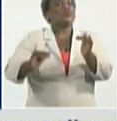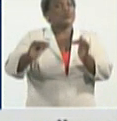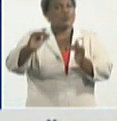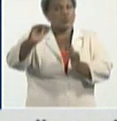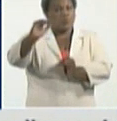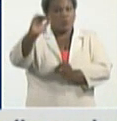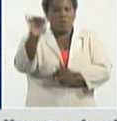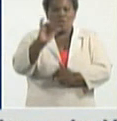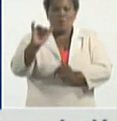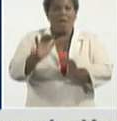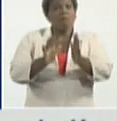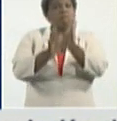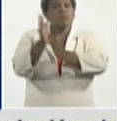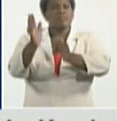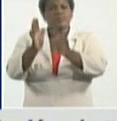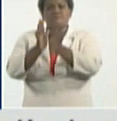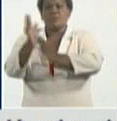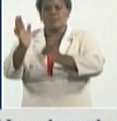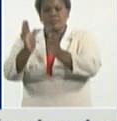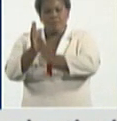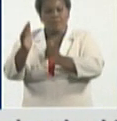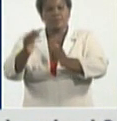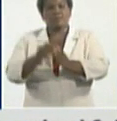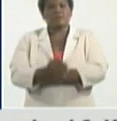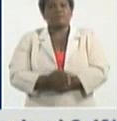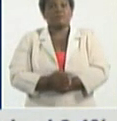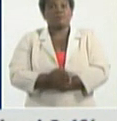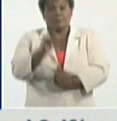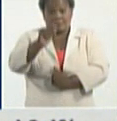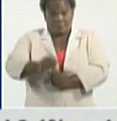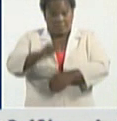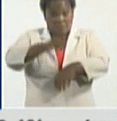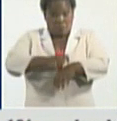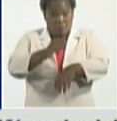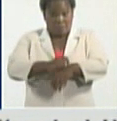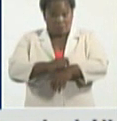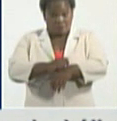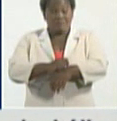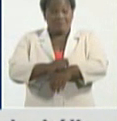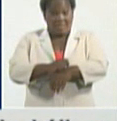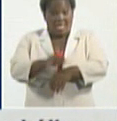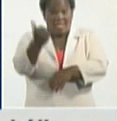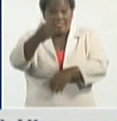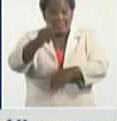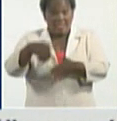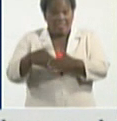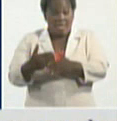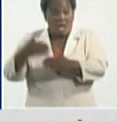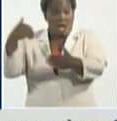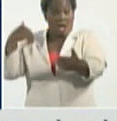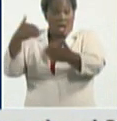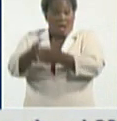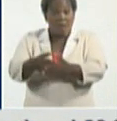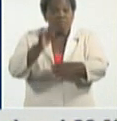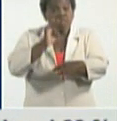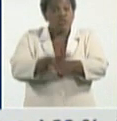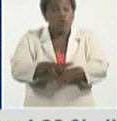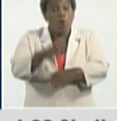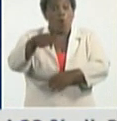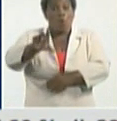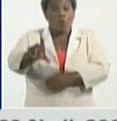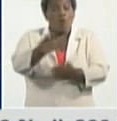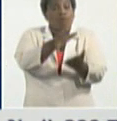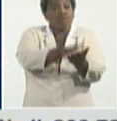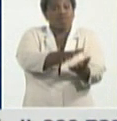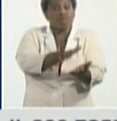meses y en estos momentos en los primeros 10 días del mes de julio ya acumulamos la